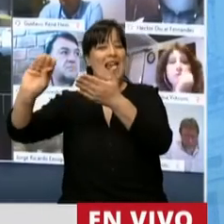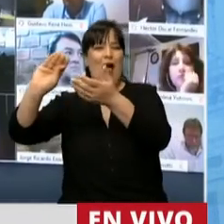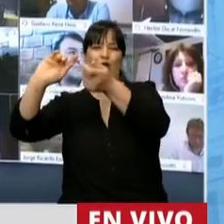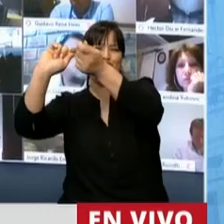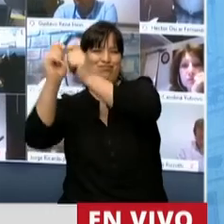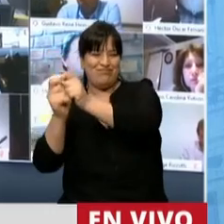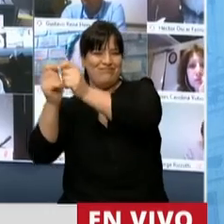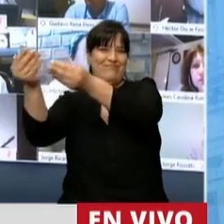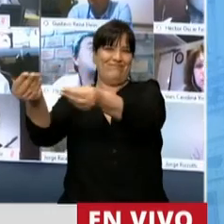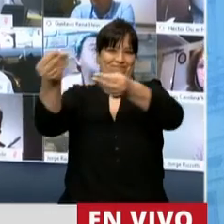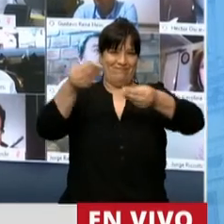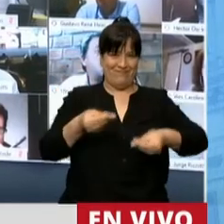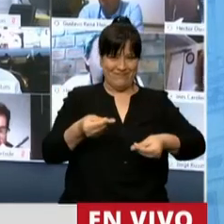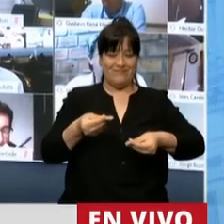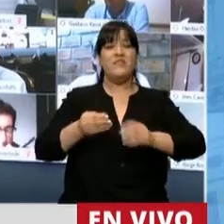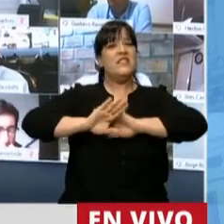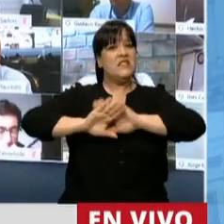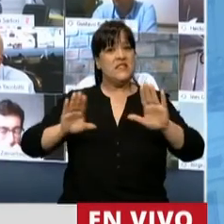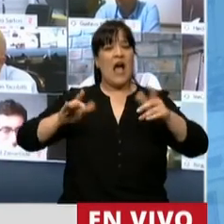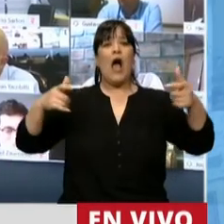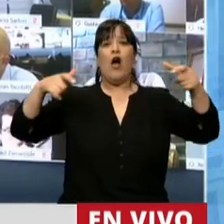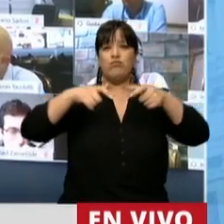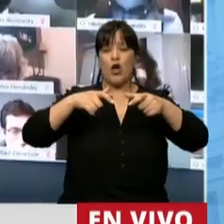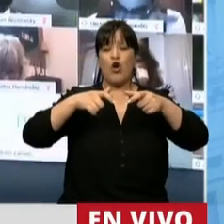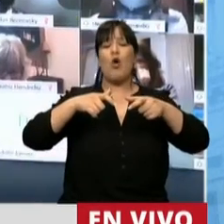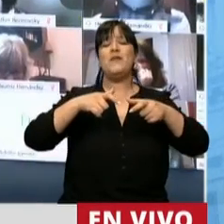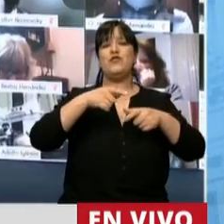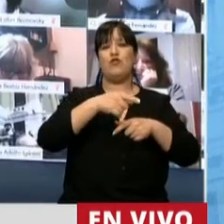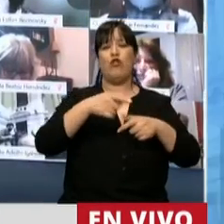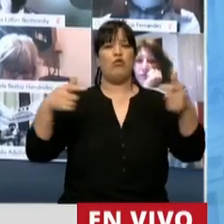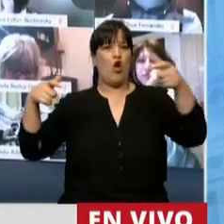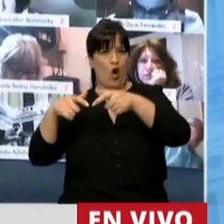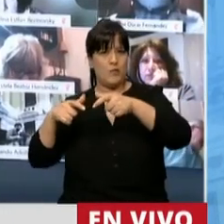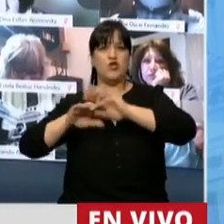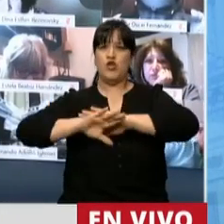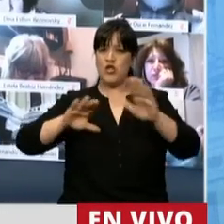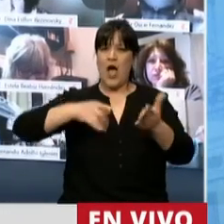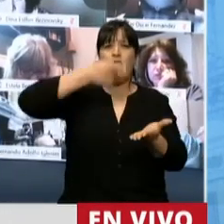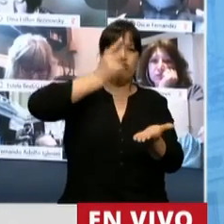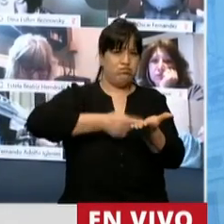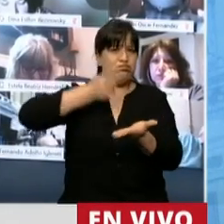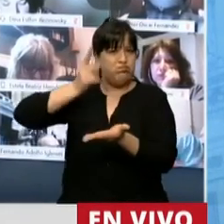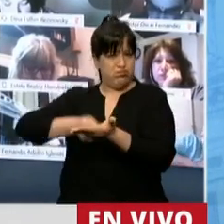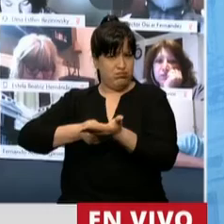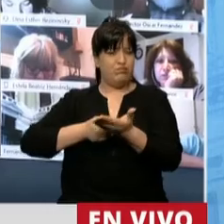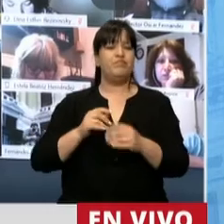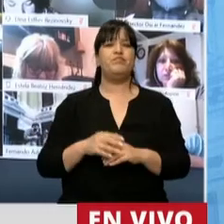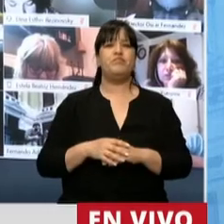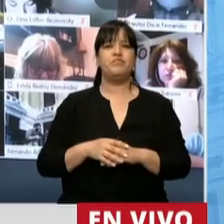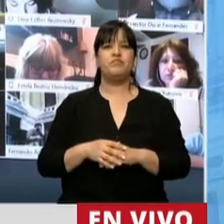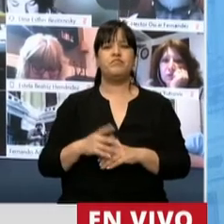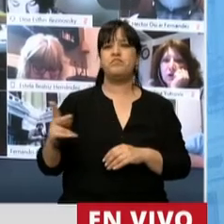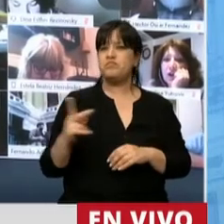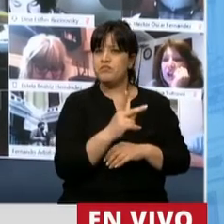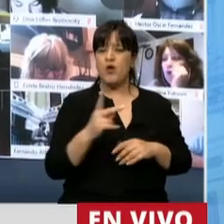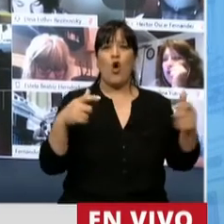revisión, que tiene dictamen del plenario de comisiones que se reunió para considerar y que